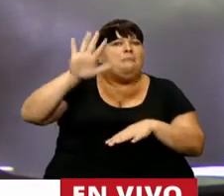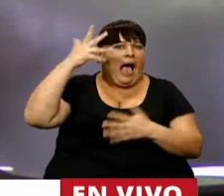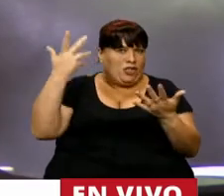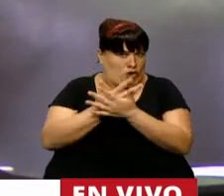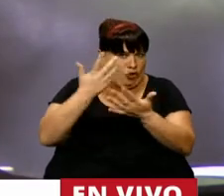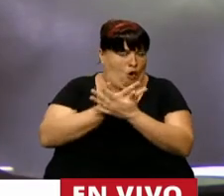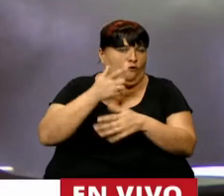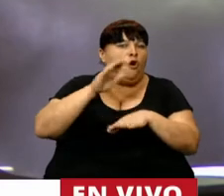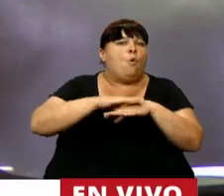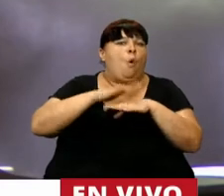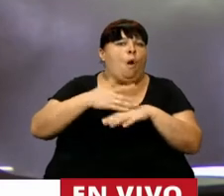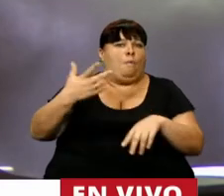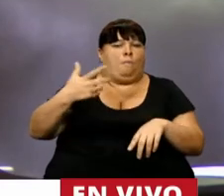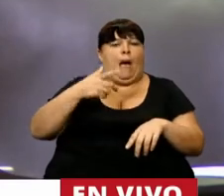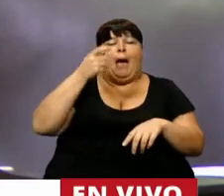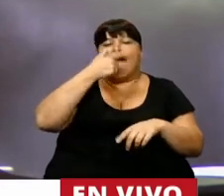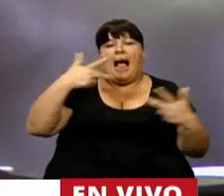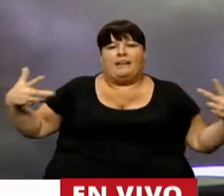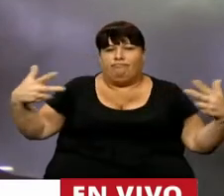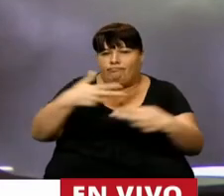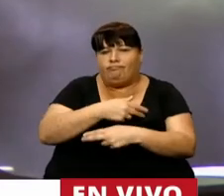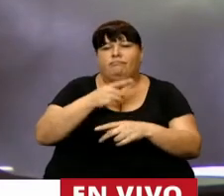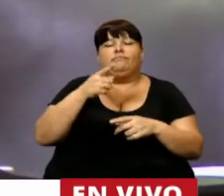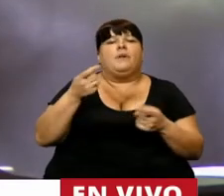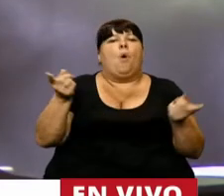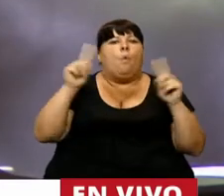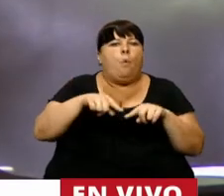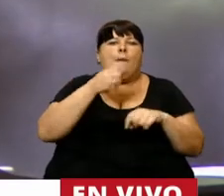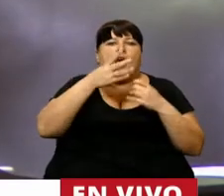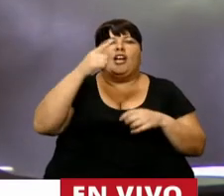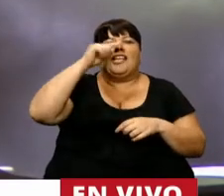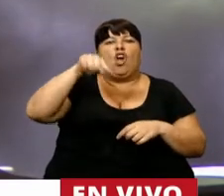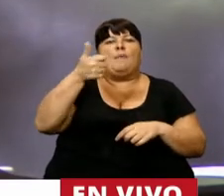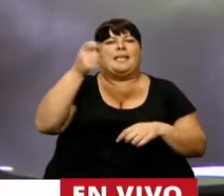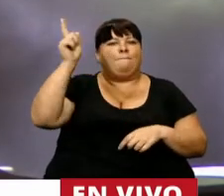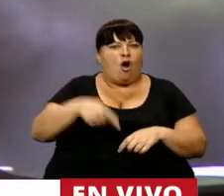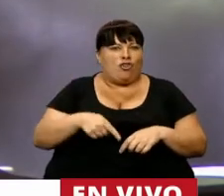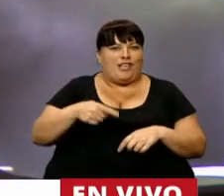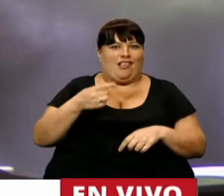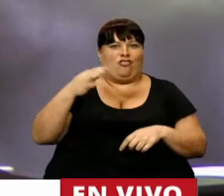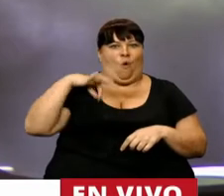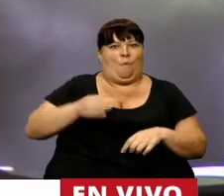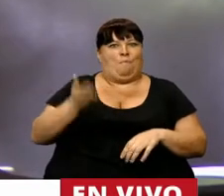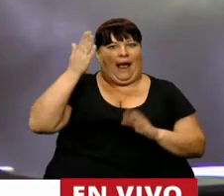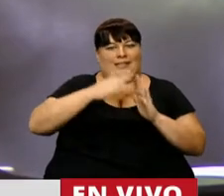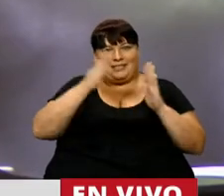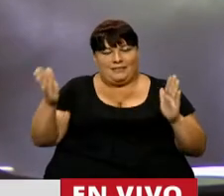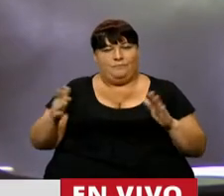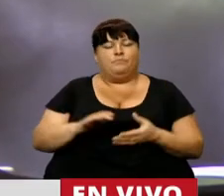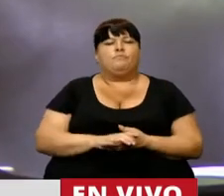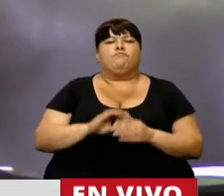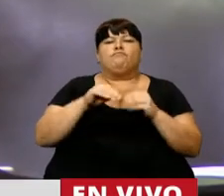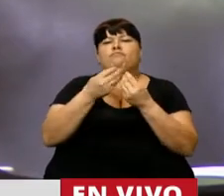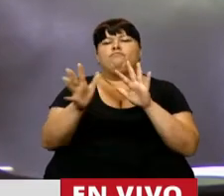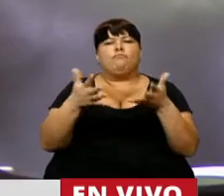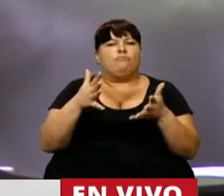golpeados por el ajuste de Macri, recuperaran 7.6% de su poder adquisitivo de haber en un